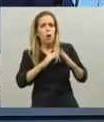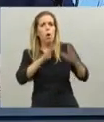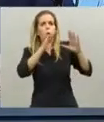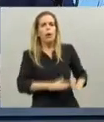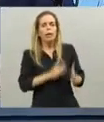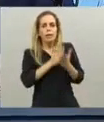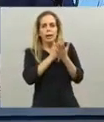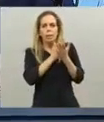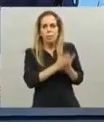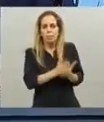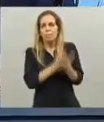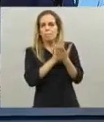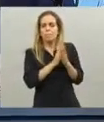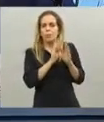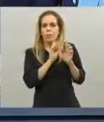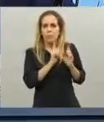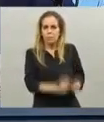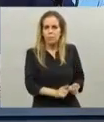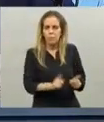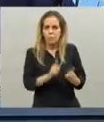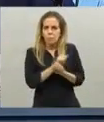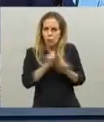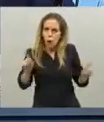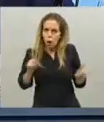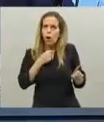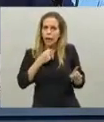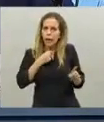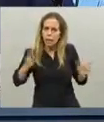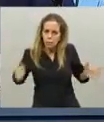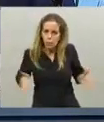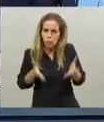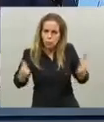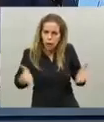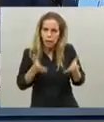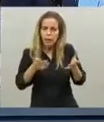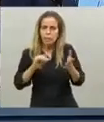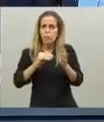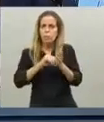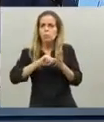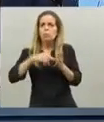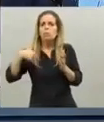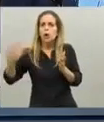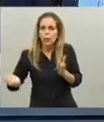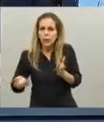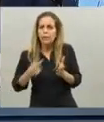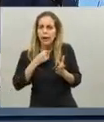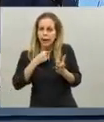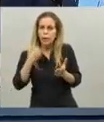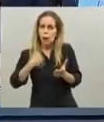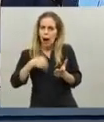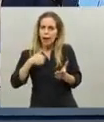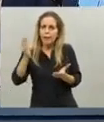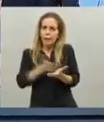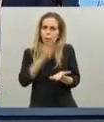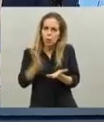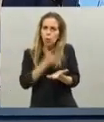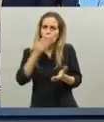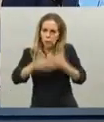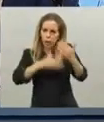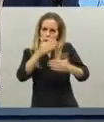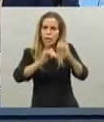que lo que vinimos a hacer es a generar actividad a poner en marcha la provincia a poner de pie la Argentina nada más